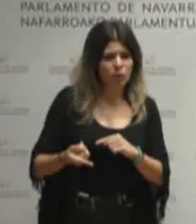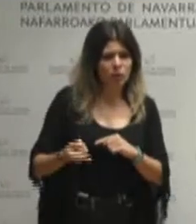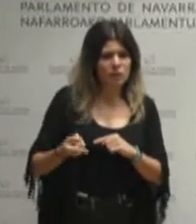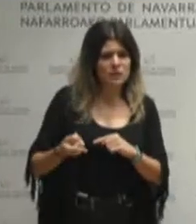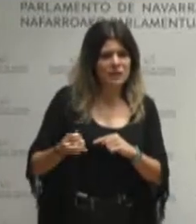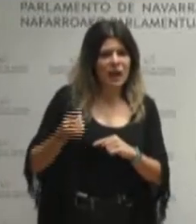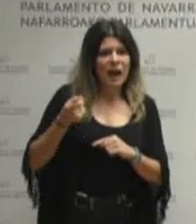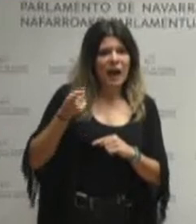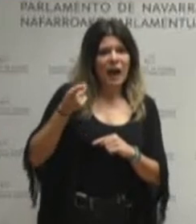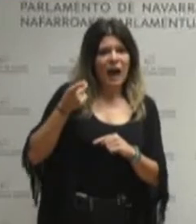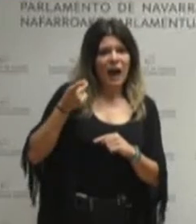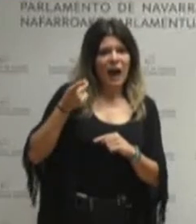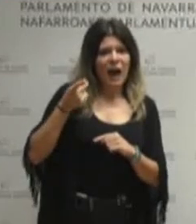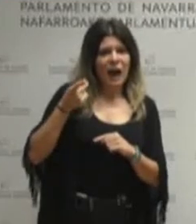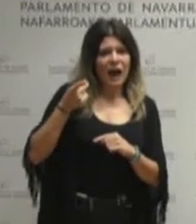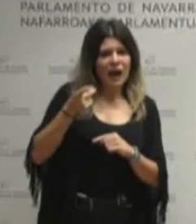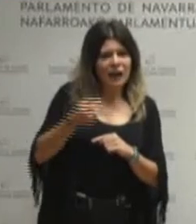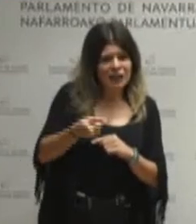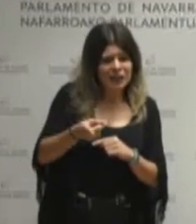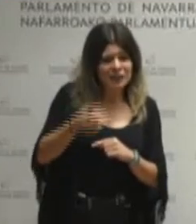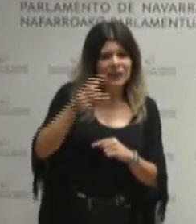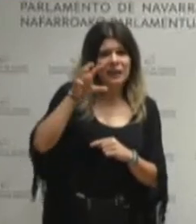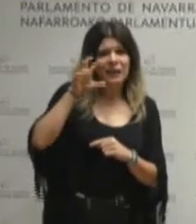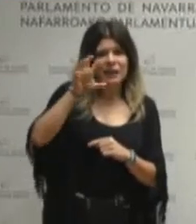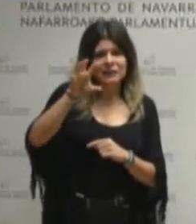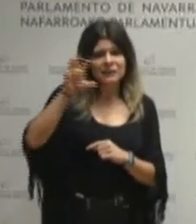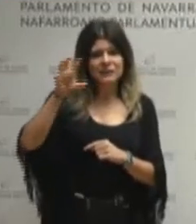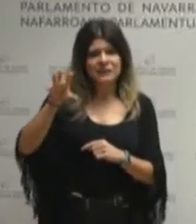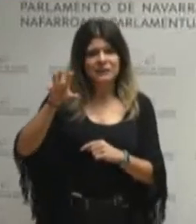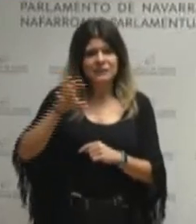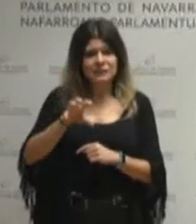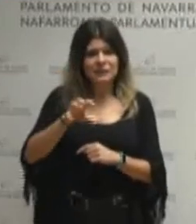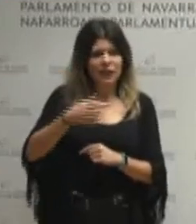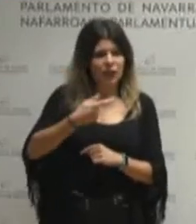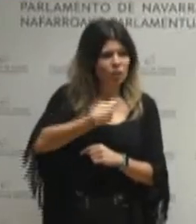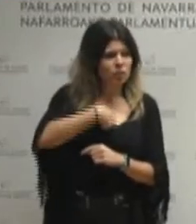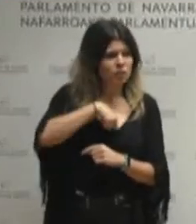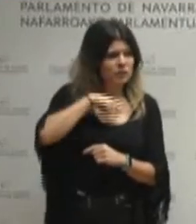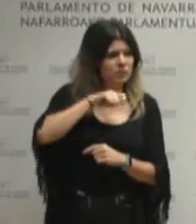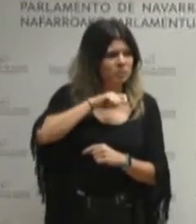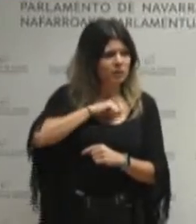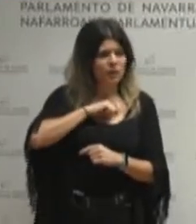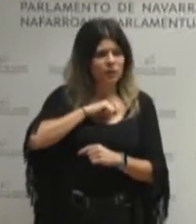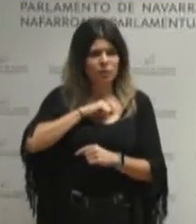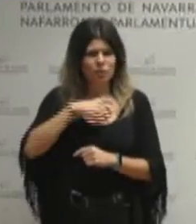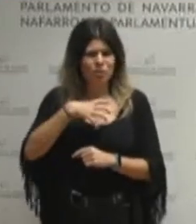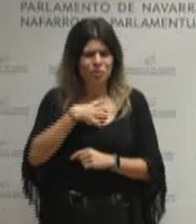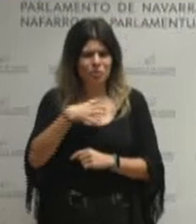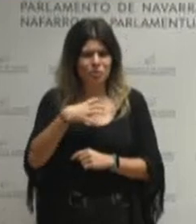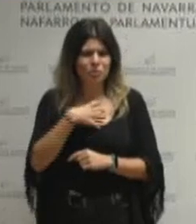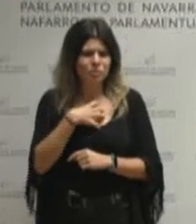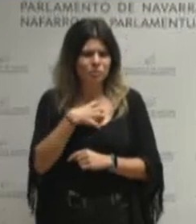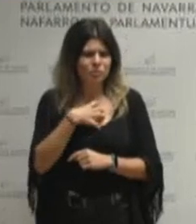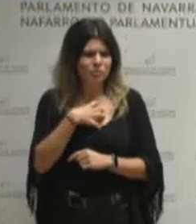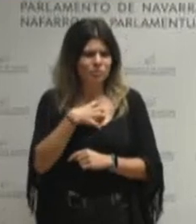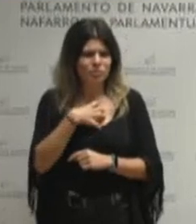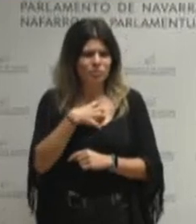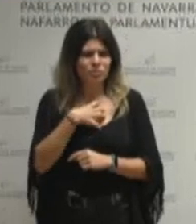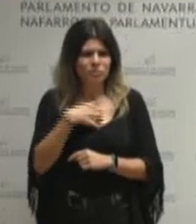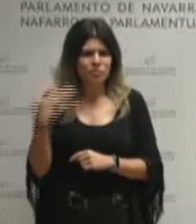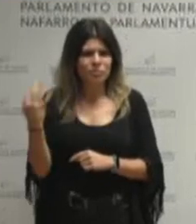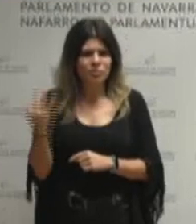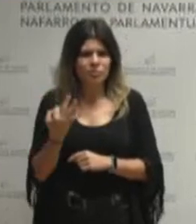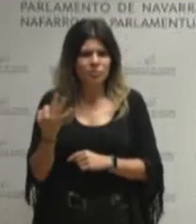estaduek, espainiar estaduak barne. Eta horrek, ohar gaitezen, nolako egoeran planteatzen